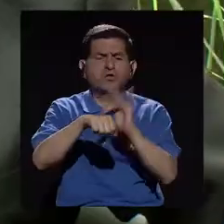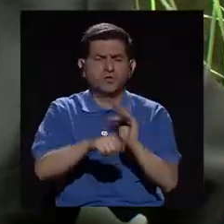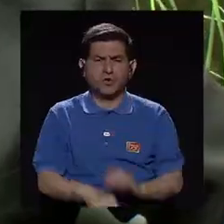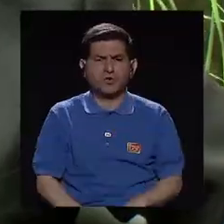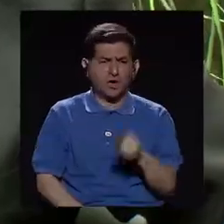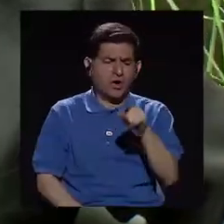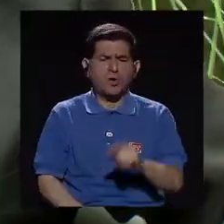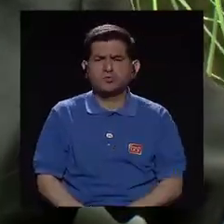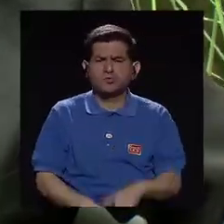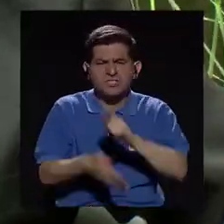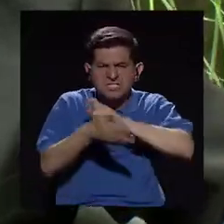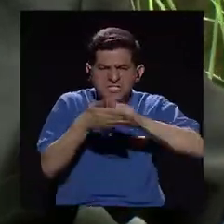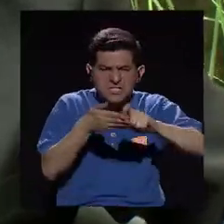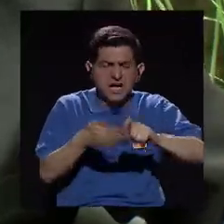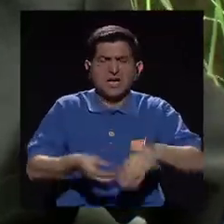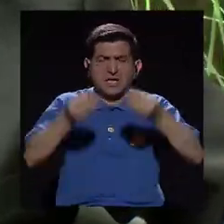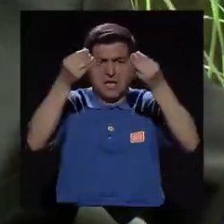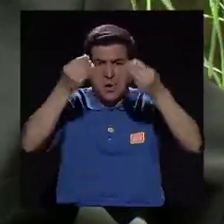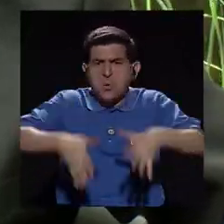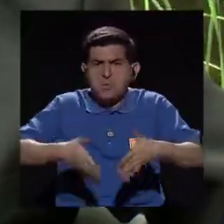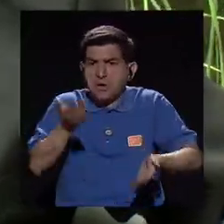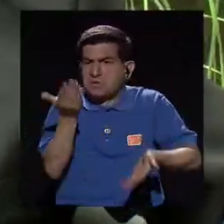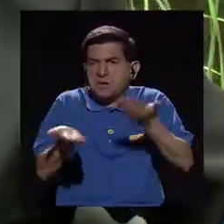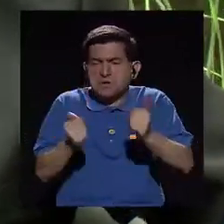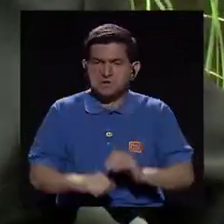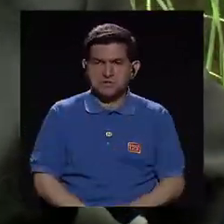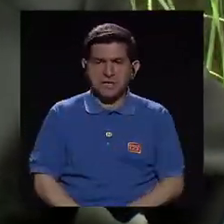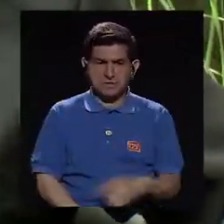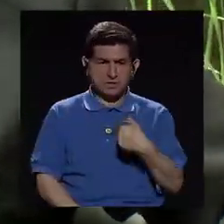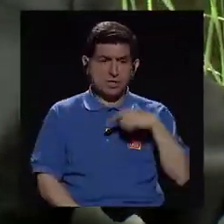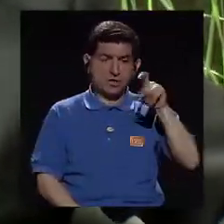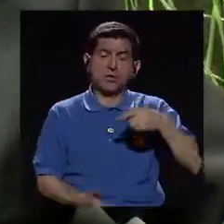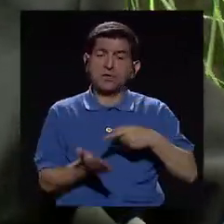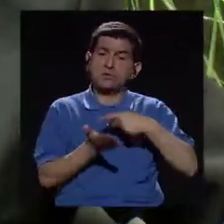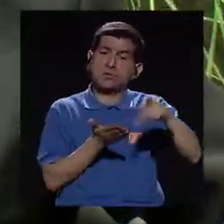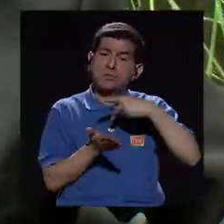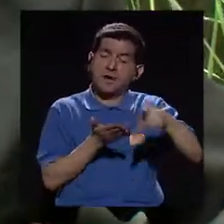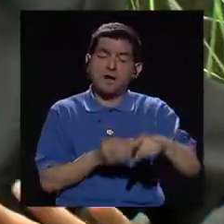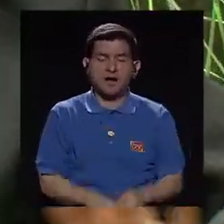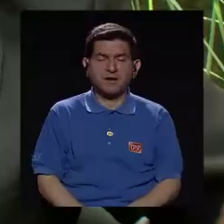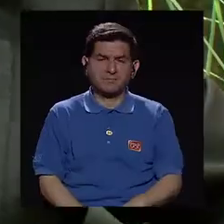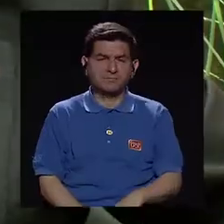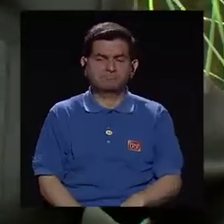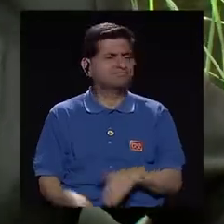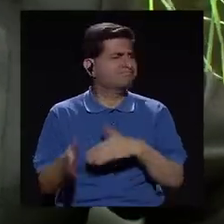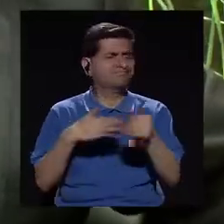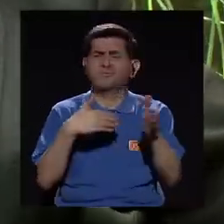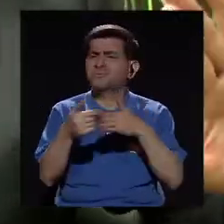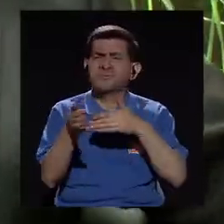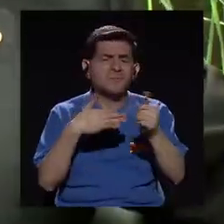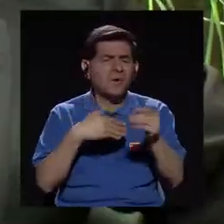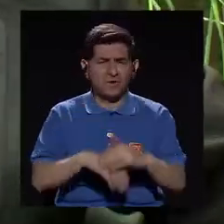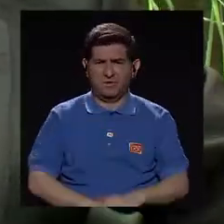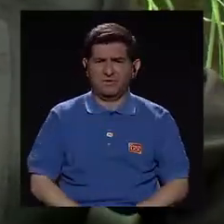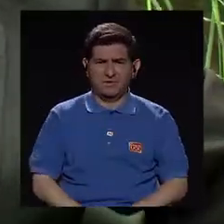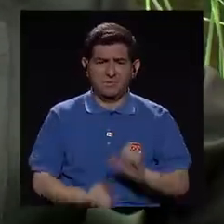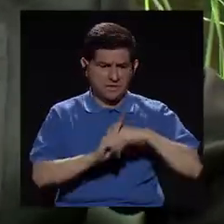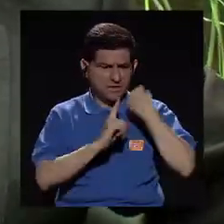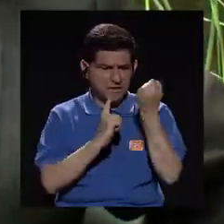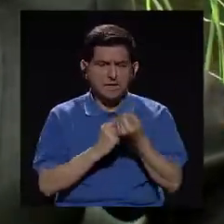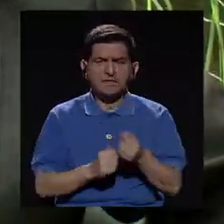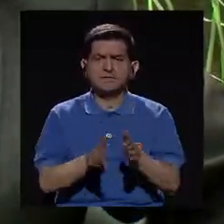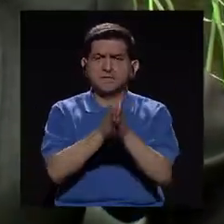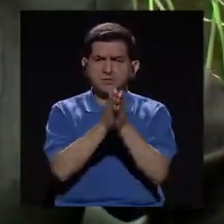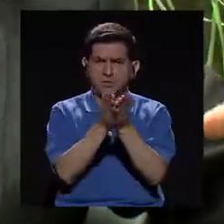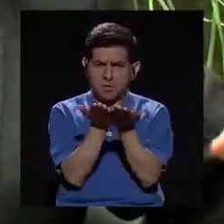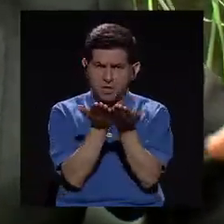porque después usted lo rayo, usted lo pierde, usted lo echa a perder y luego yo tengo que pagarlo. No, no importa, no importa. La cosa